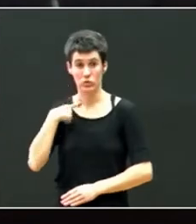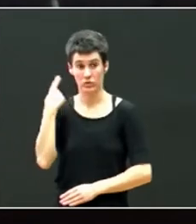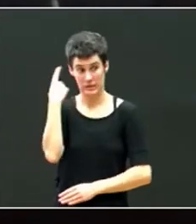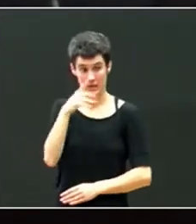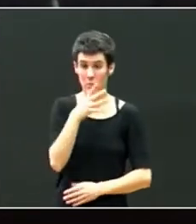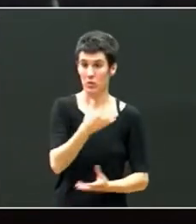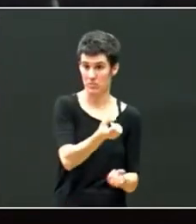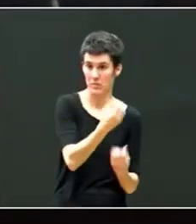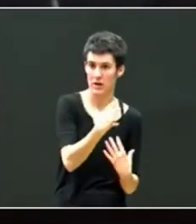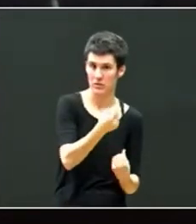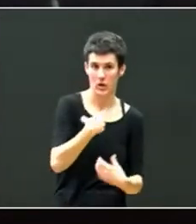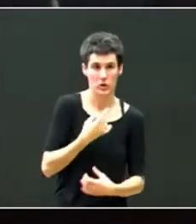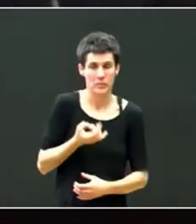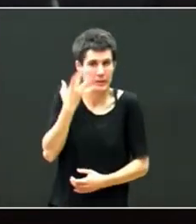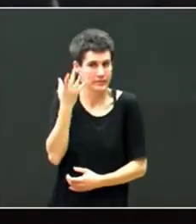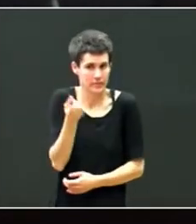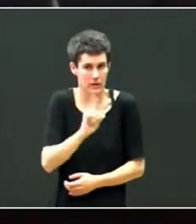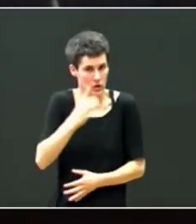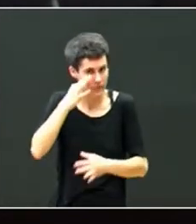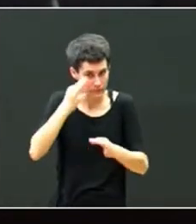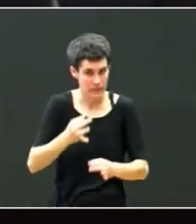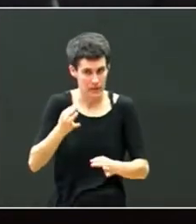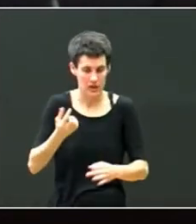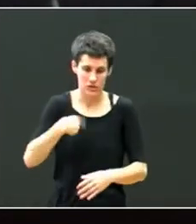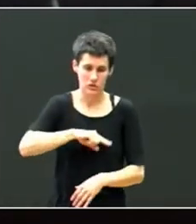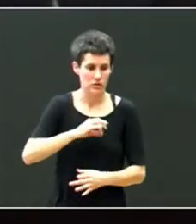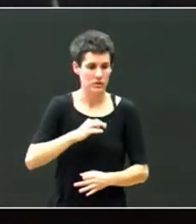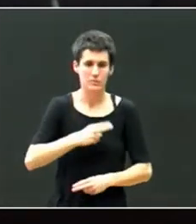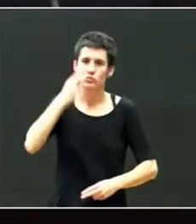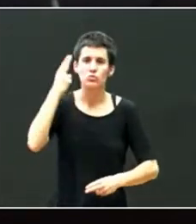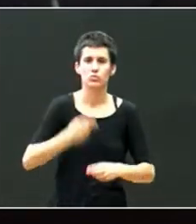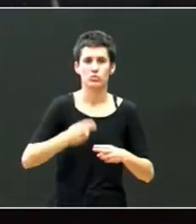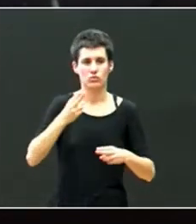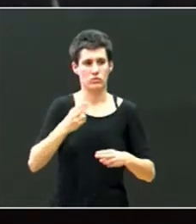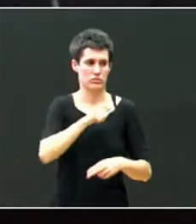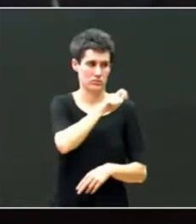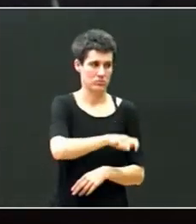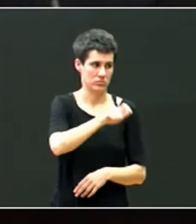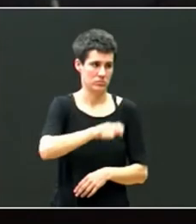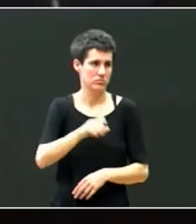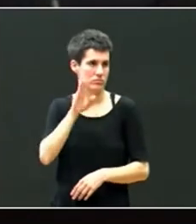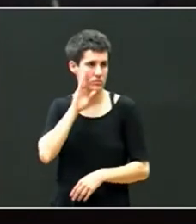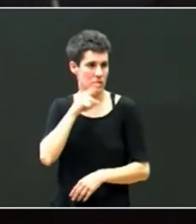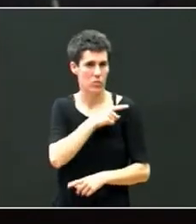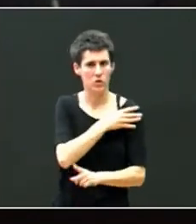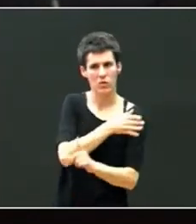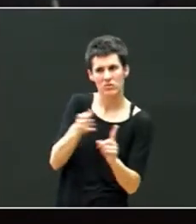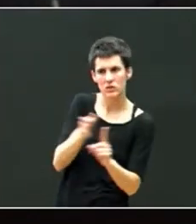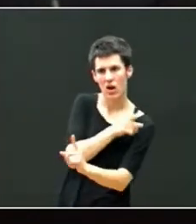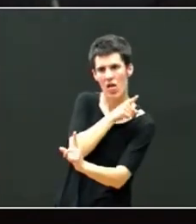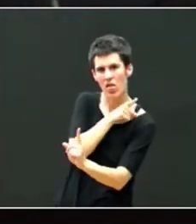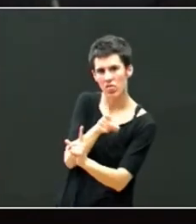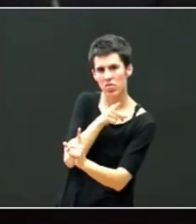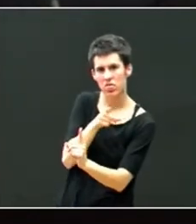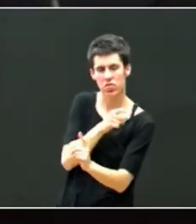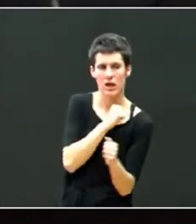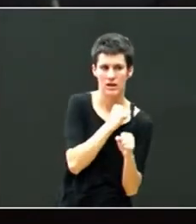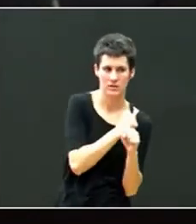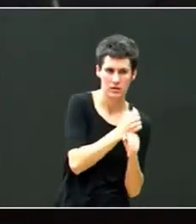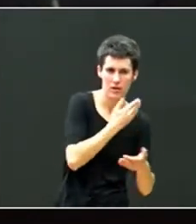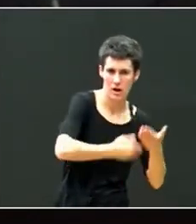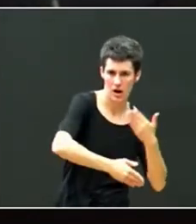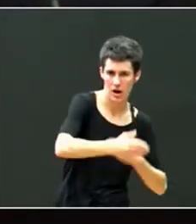consulta no me las invento entonces creo que tenemos que ser muy firmes y trabajar con esos menores agresores pero no solo para sancionarles sino también para